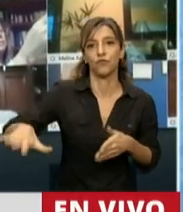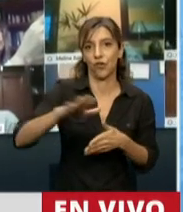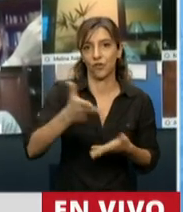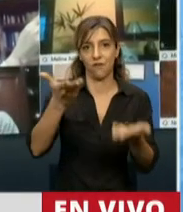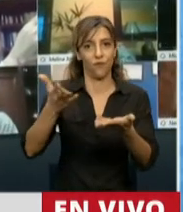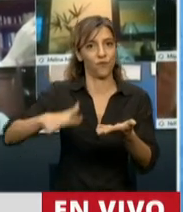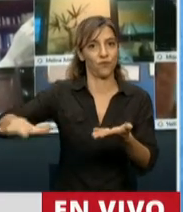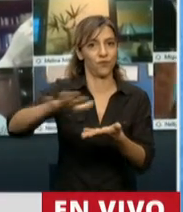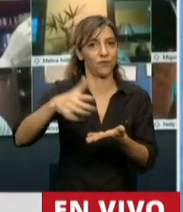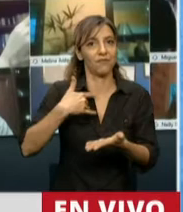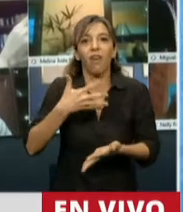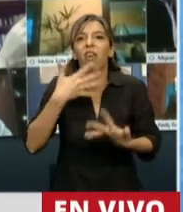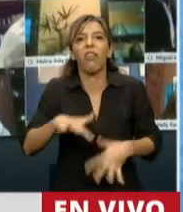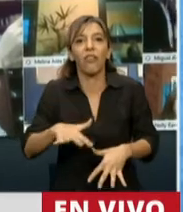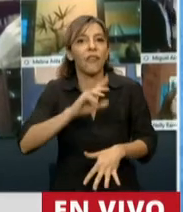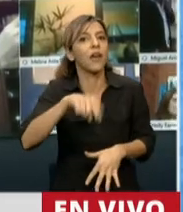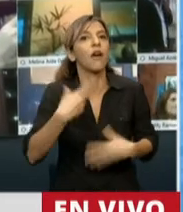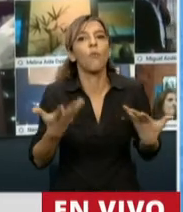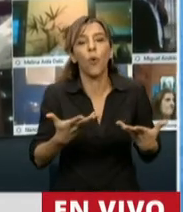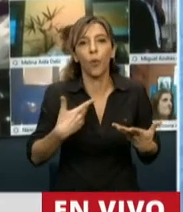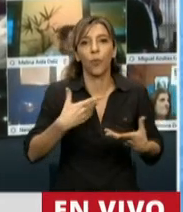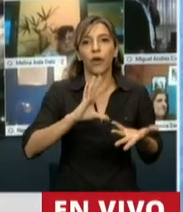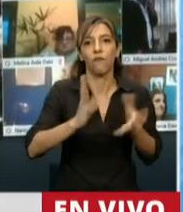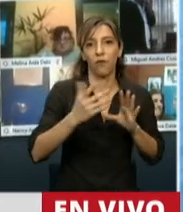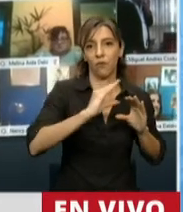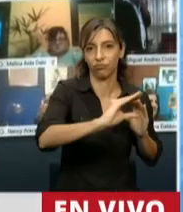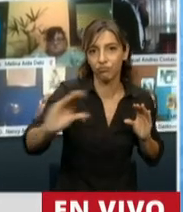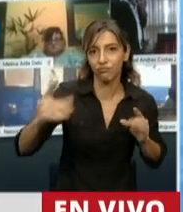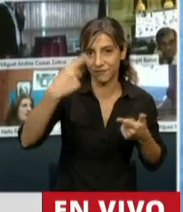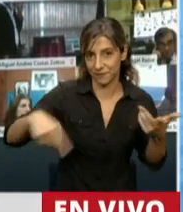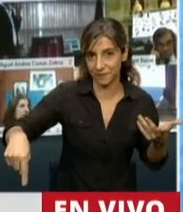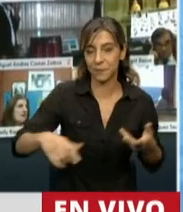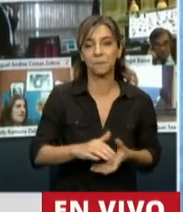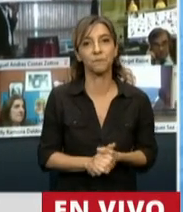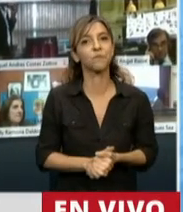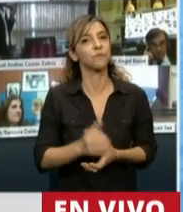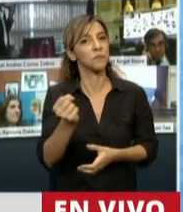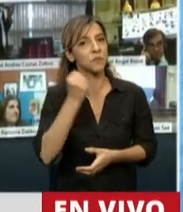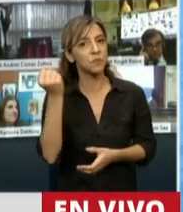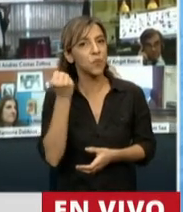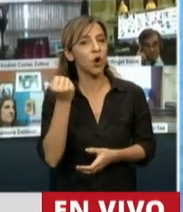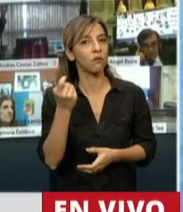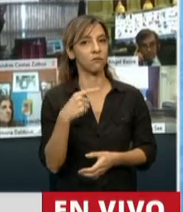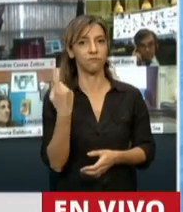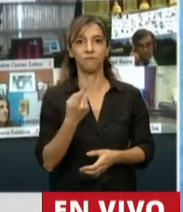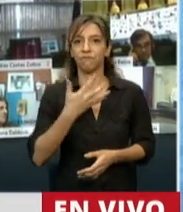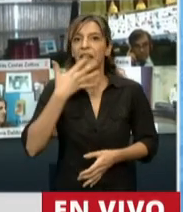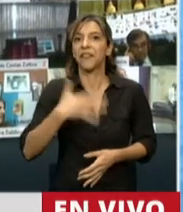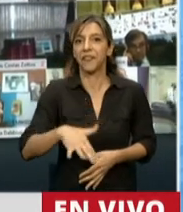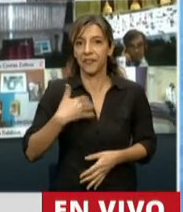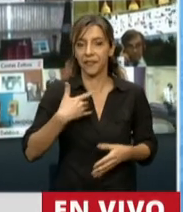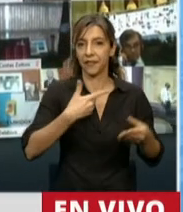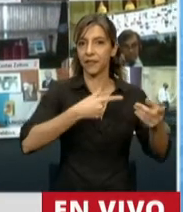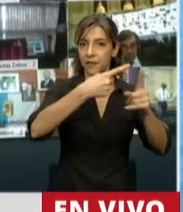realidad, si no los planteamos así, resulta muy difícil, casi imposible ubicar institucionalmente al presupuesto.